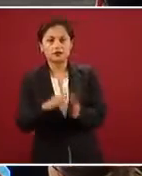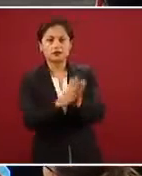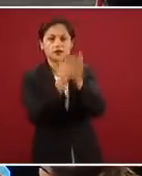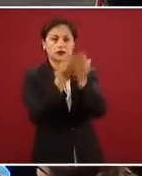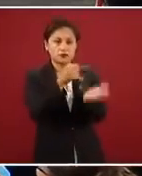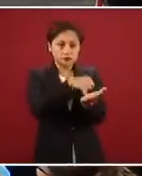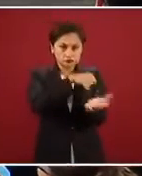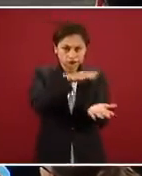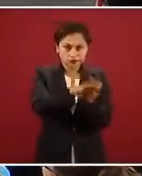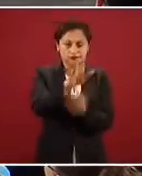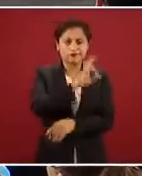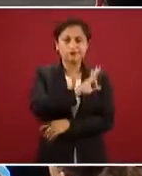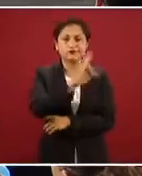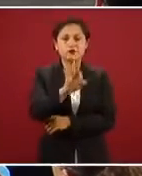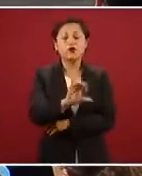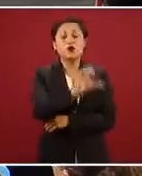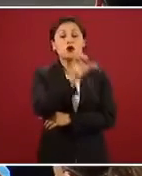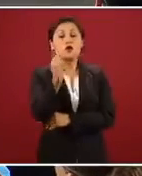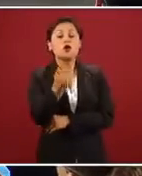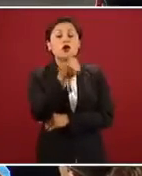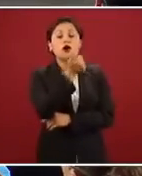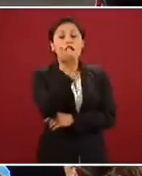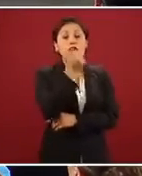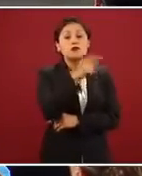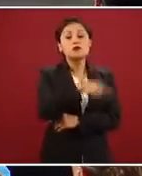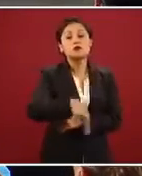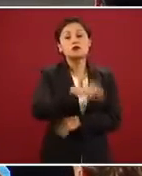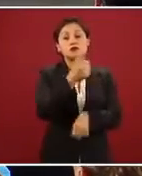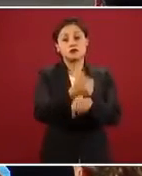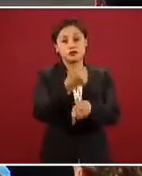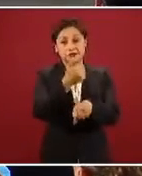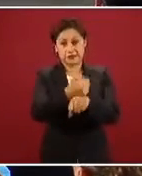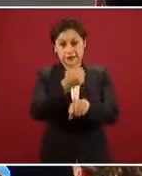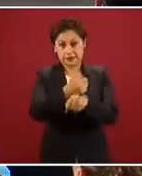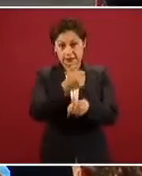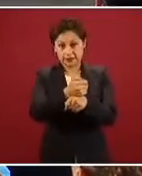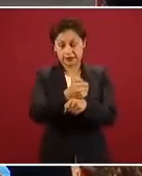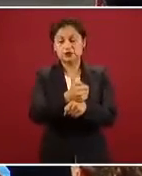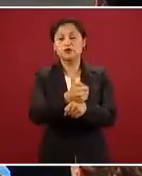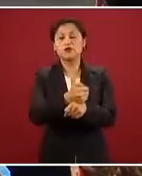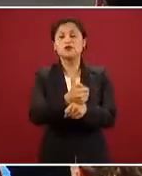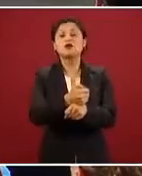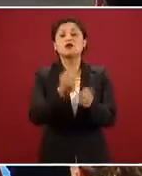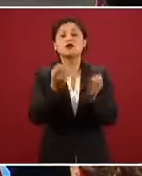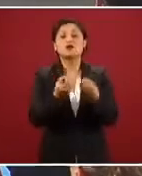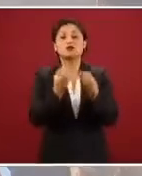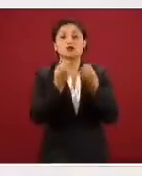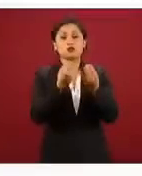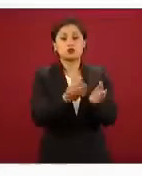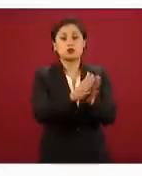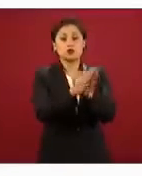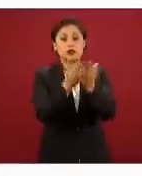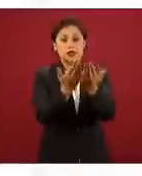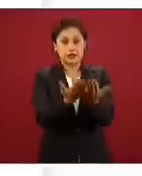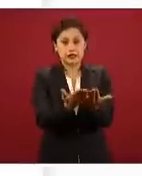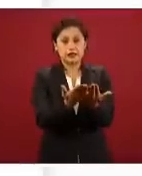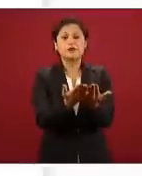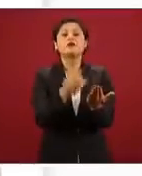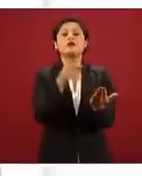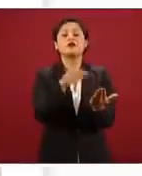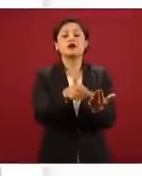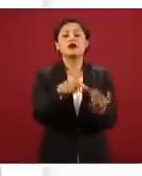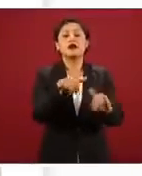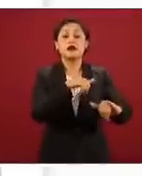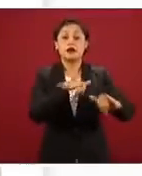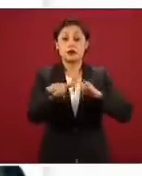a todos los alumnos de sexto grado de primaria les dimos el primer libro multianual de geografía, que en